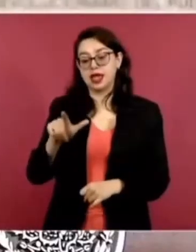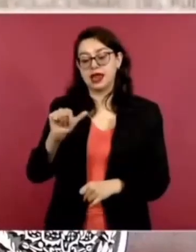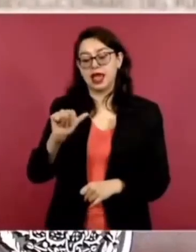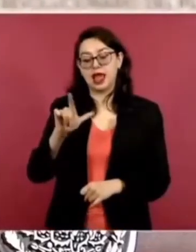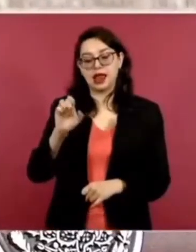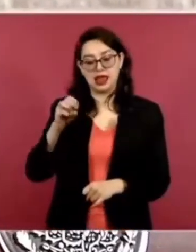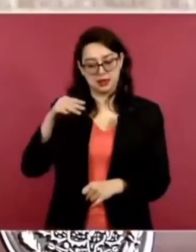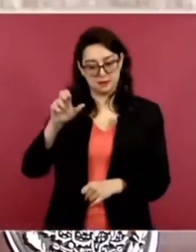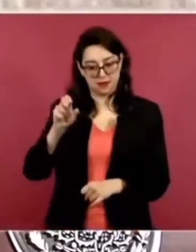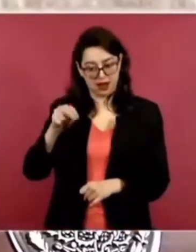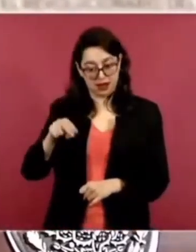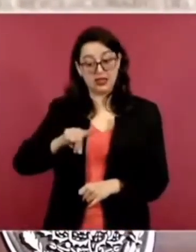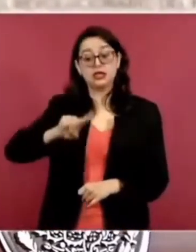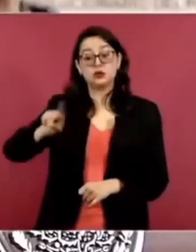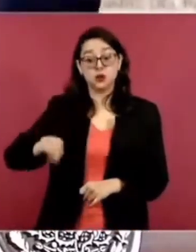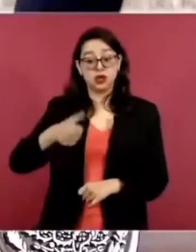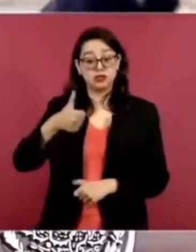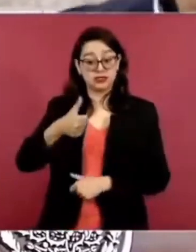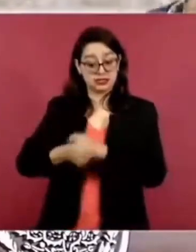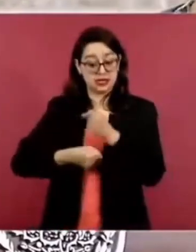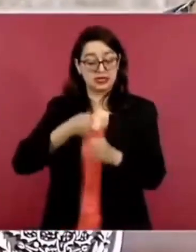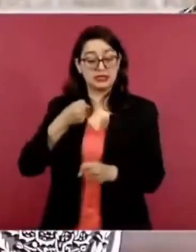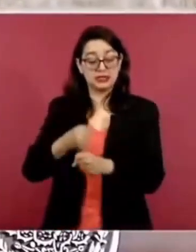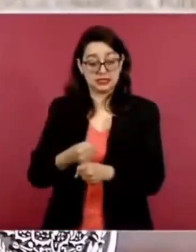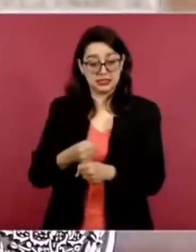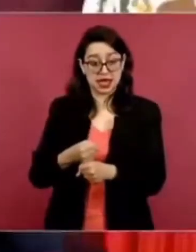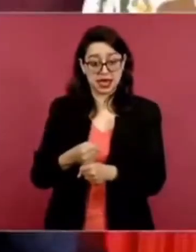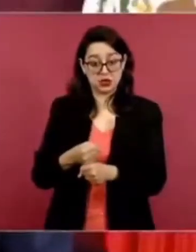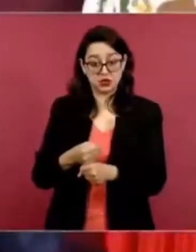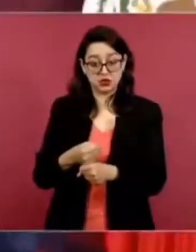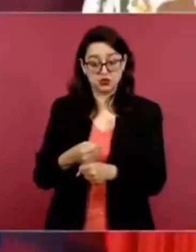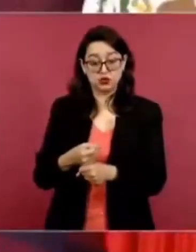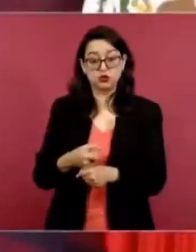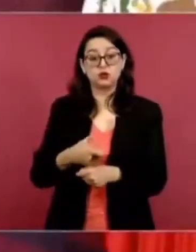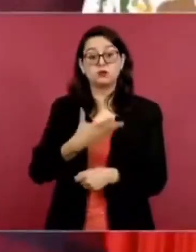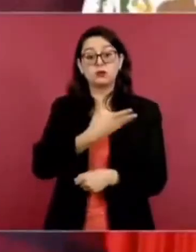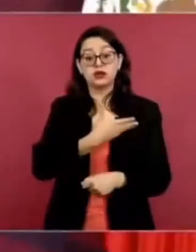Cortines es el que inaugura la carretera